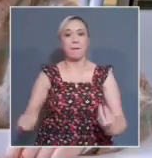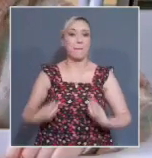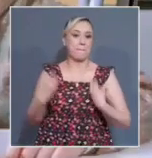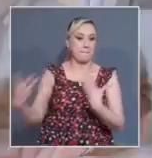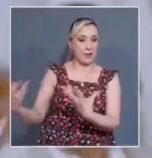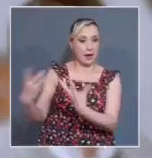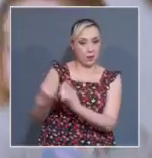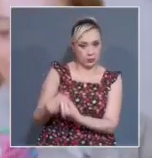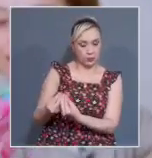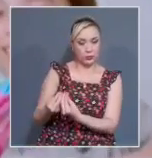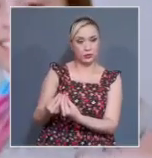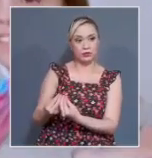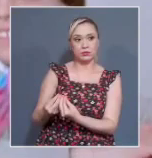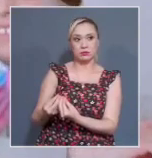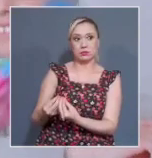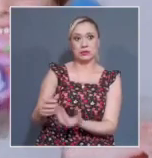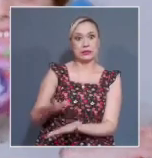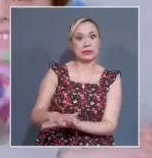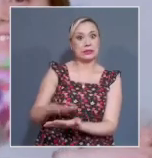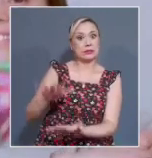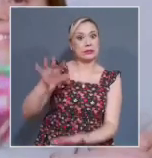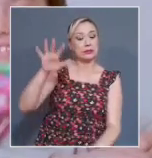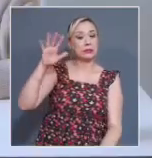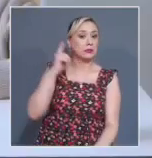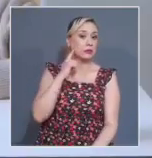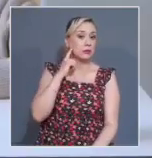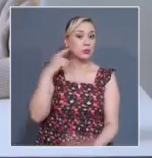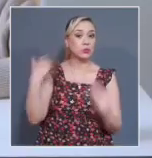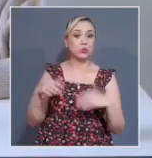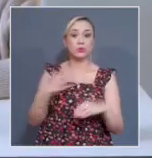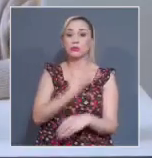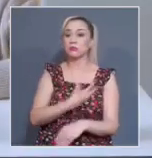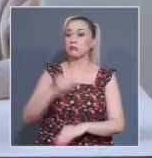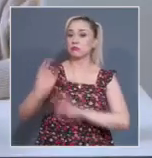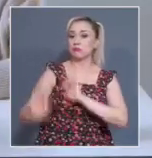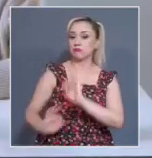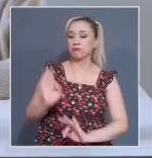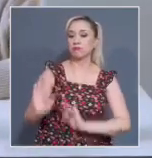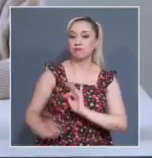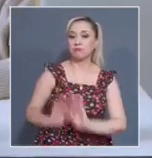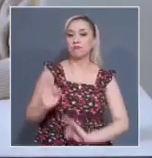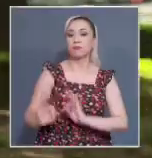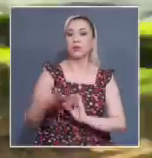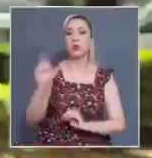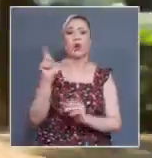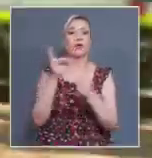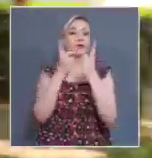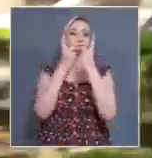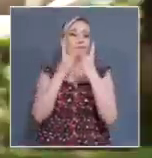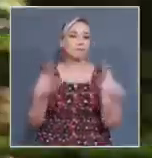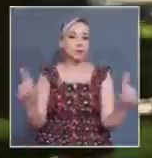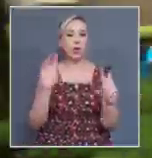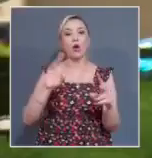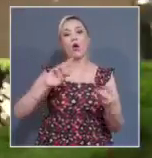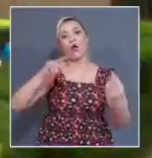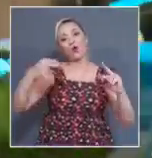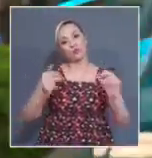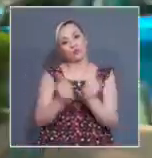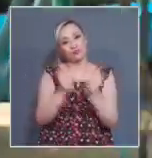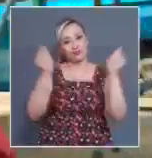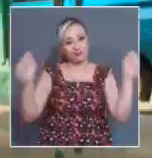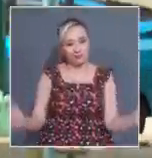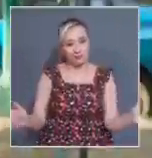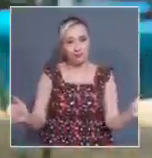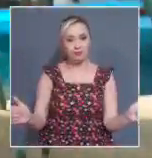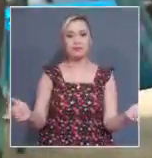importante de estos padres se ha quedado al cuidado de los hijos después de un proceso de divorcio o separación. Es el caso de Antonio,